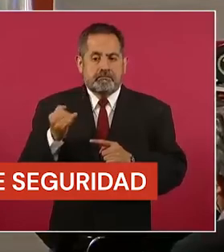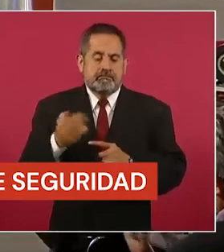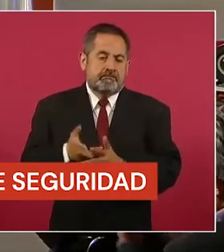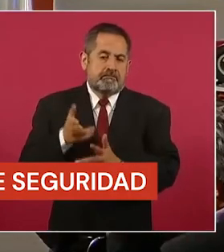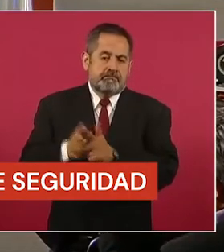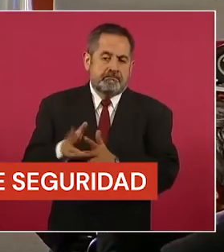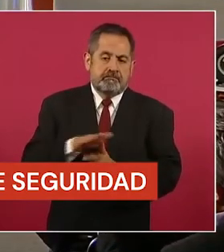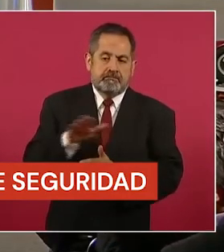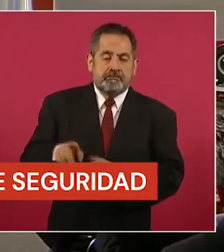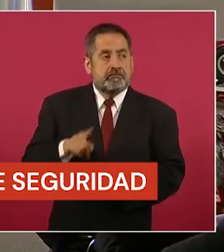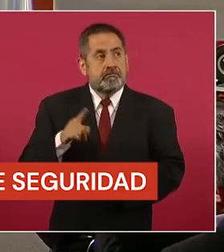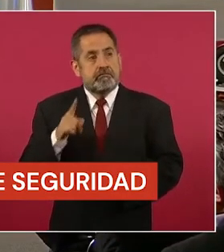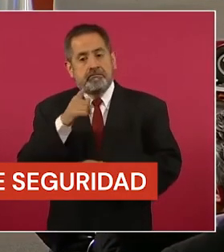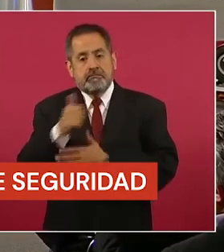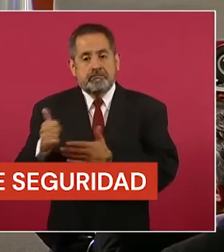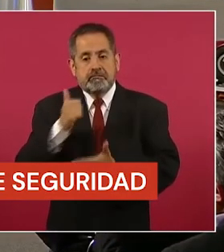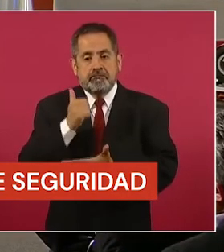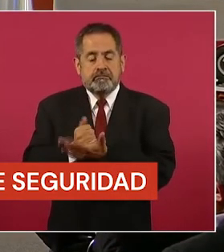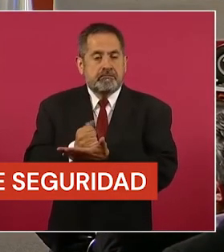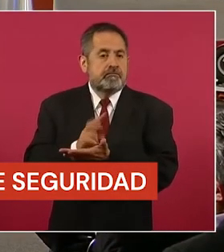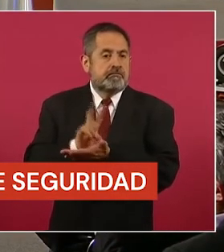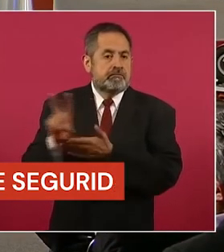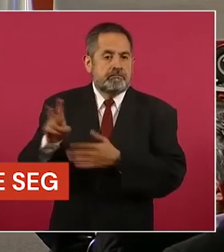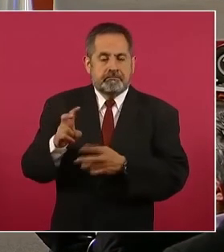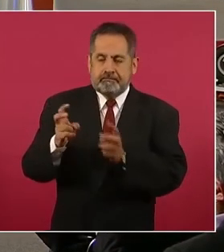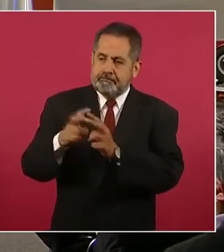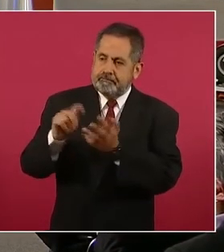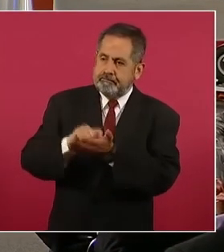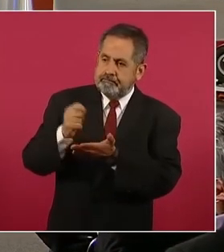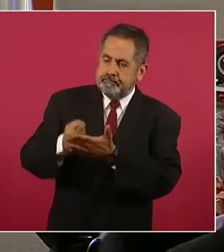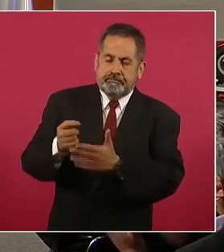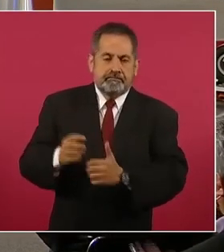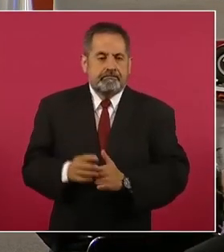en Ciudad Victoria Tamaulipas. Sería cuánto señor presidente?